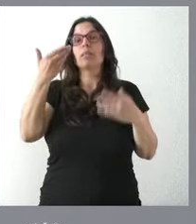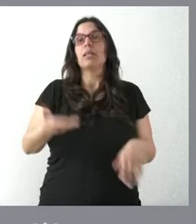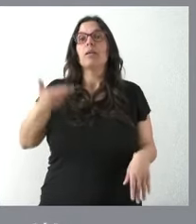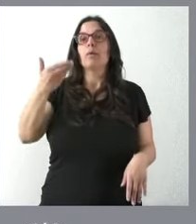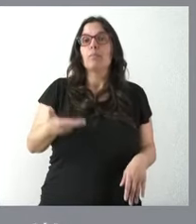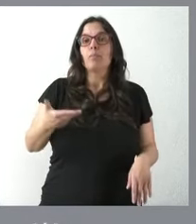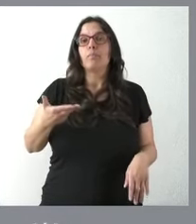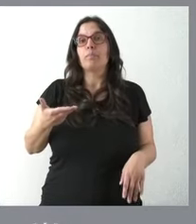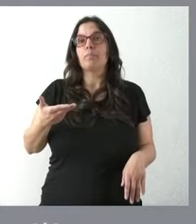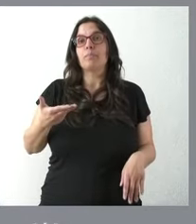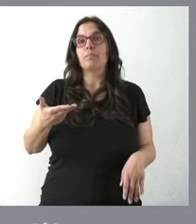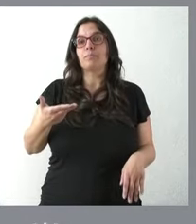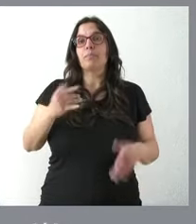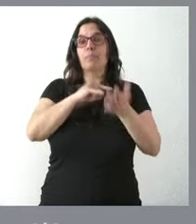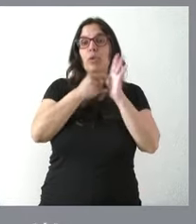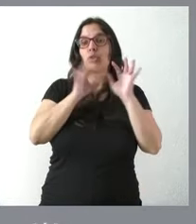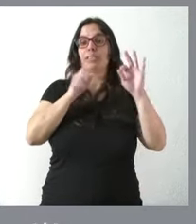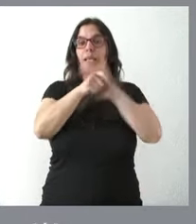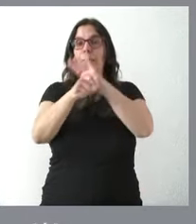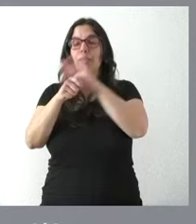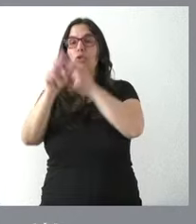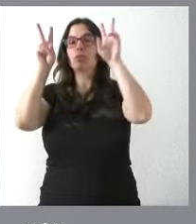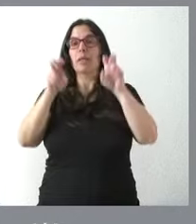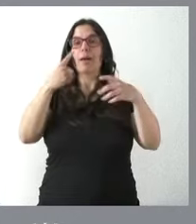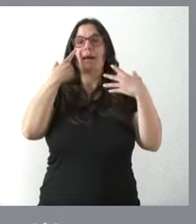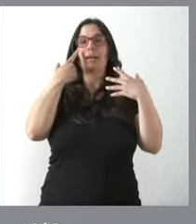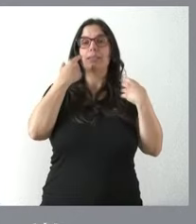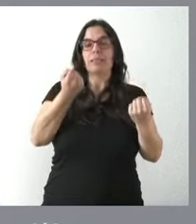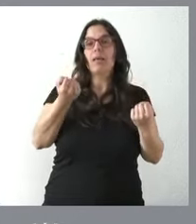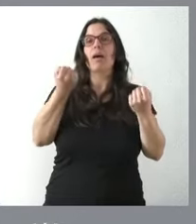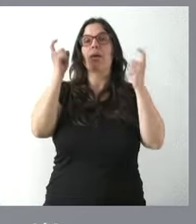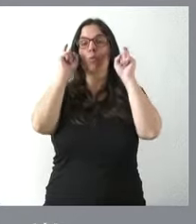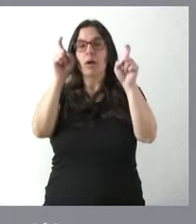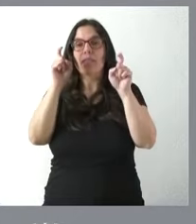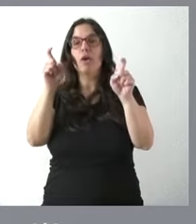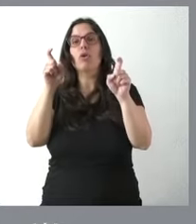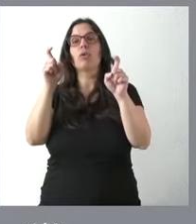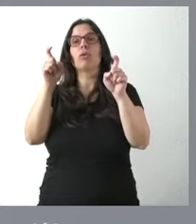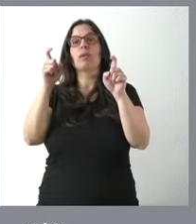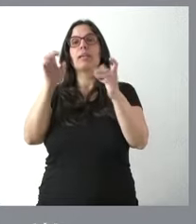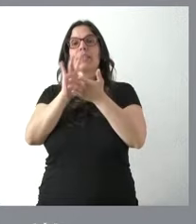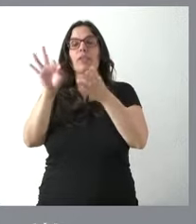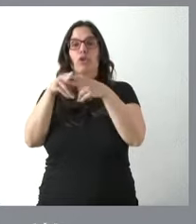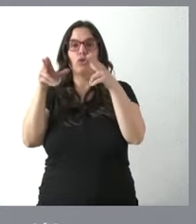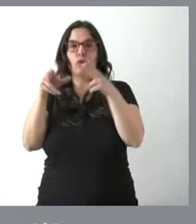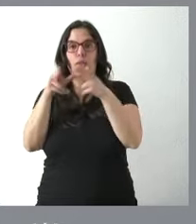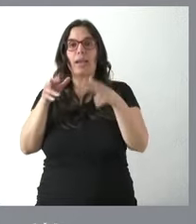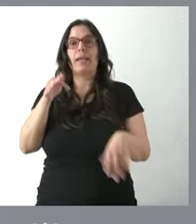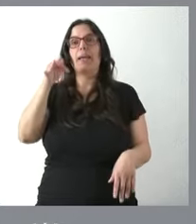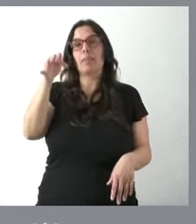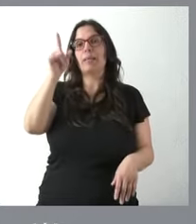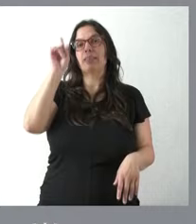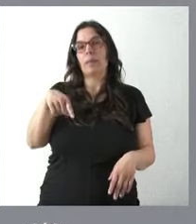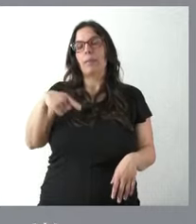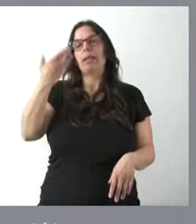proyectos de inversión en materia de sanidad, en materia de educación y en materia de servicios sociales. Y, además, habría que señalar un